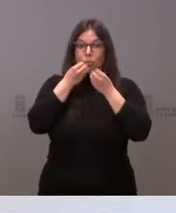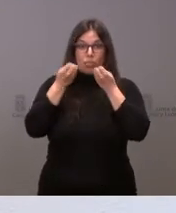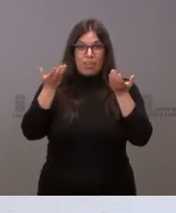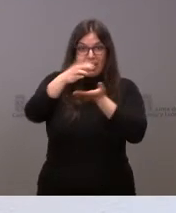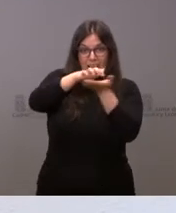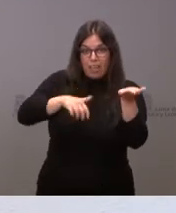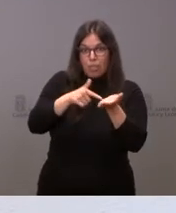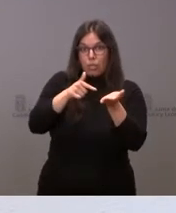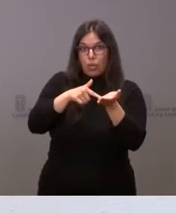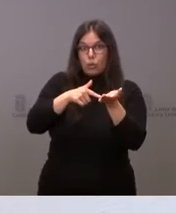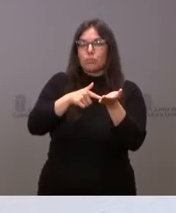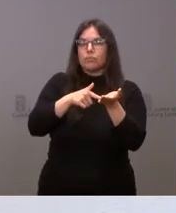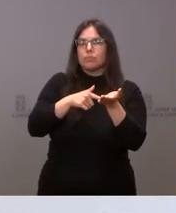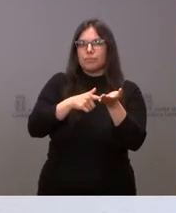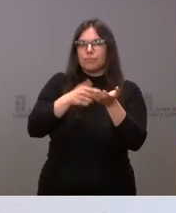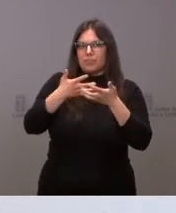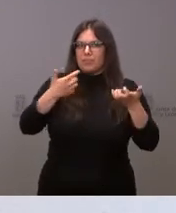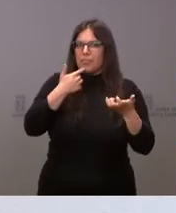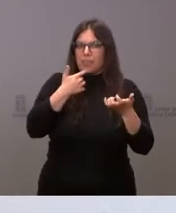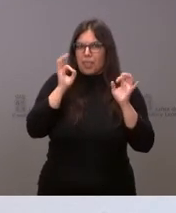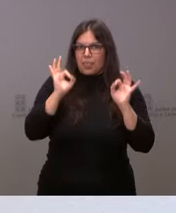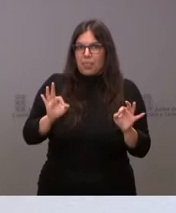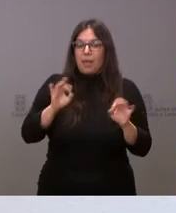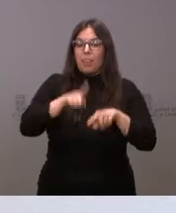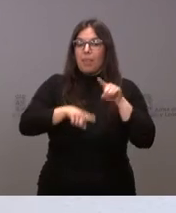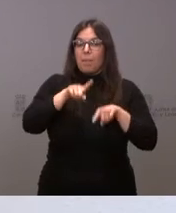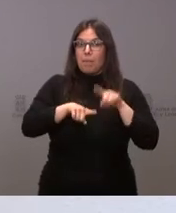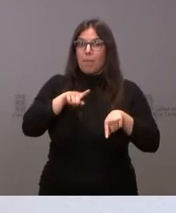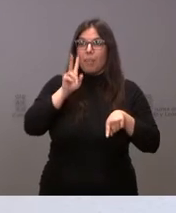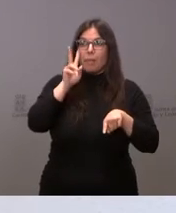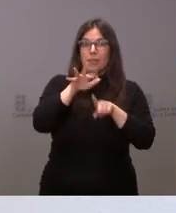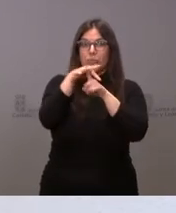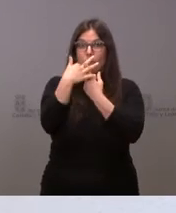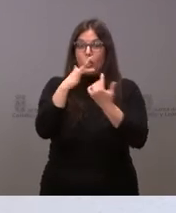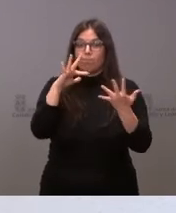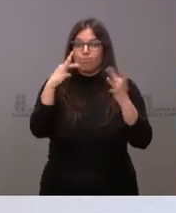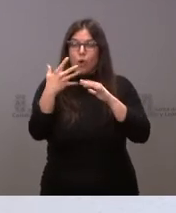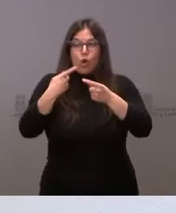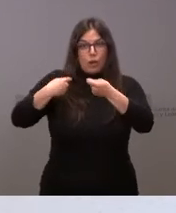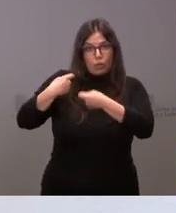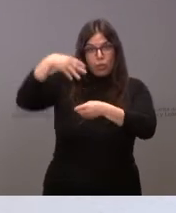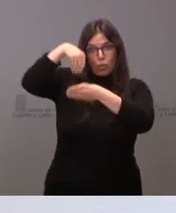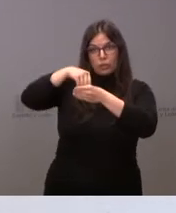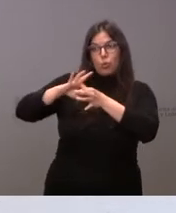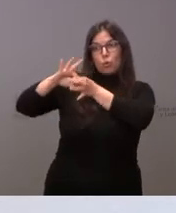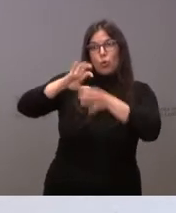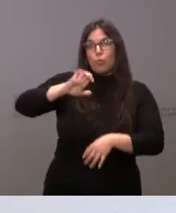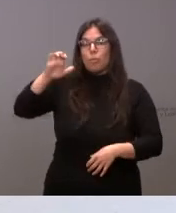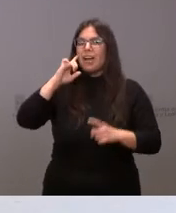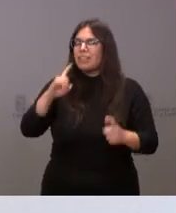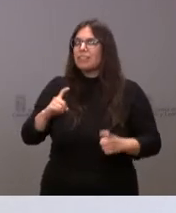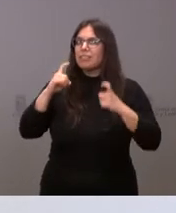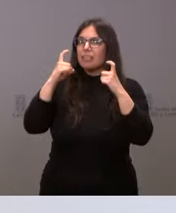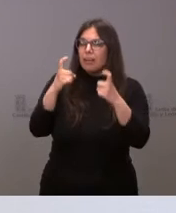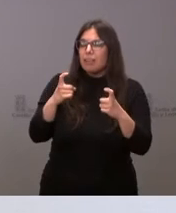precisamente, de que en función de la evolución y de la negociación que se tenga que hacer con la Unión Europea, la posibilidad de seguir